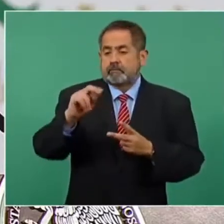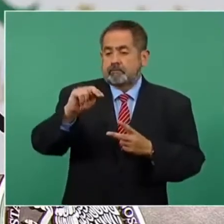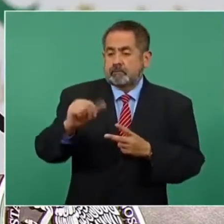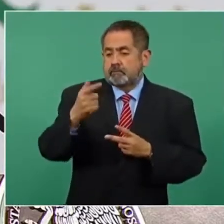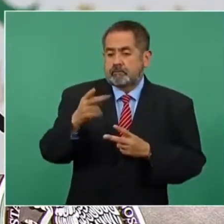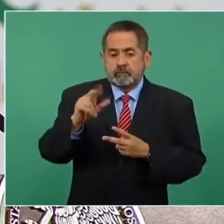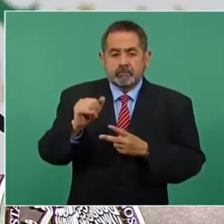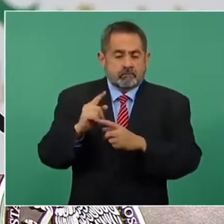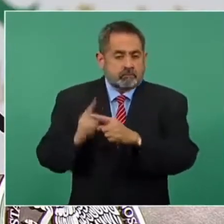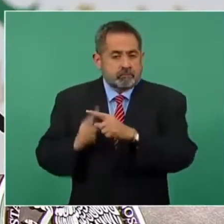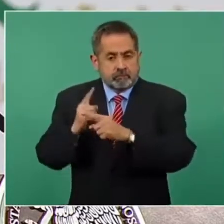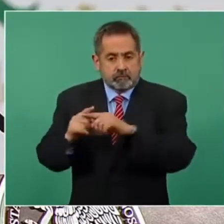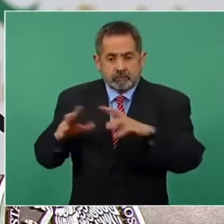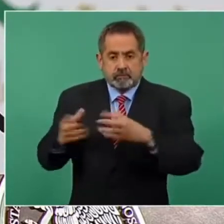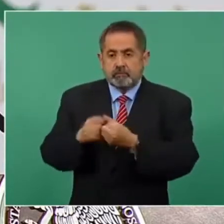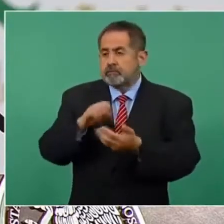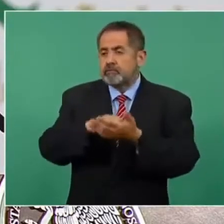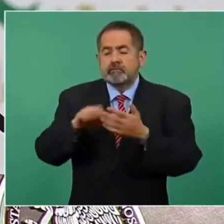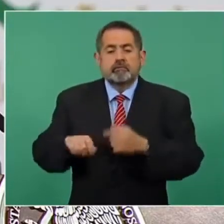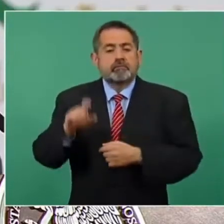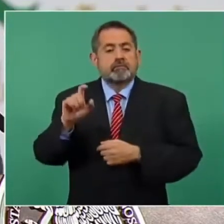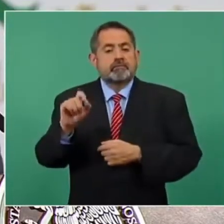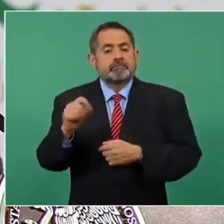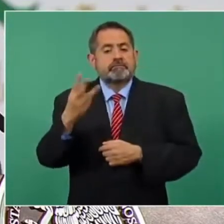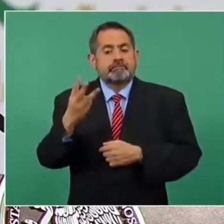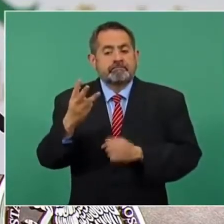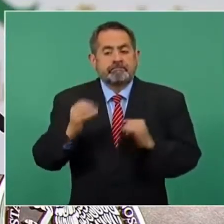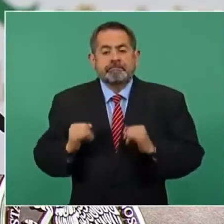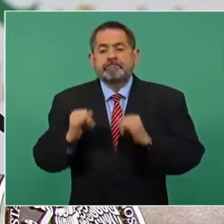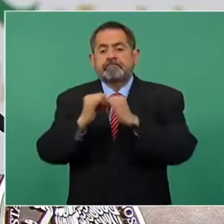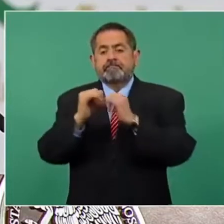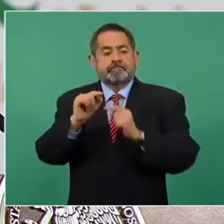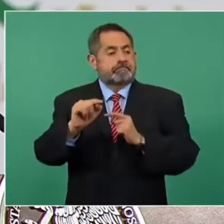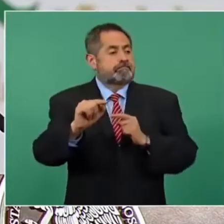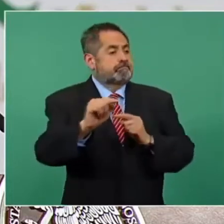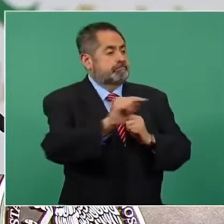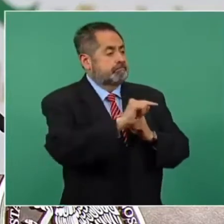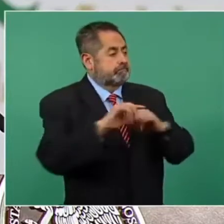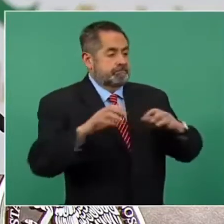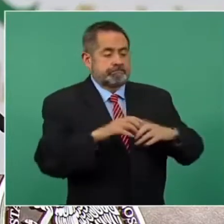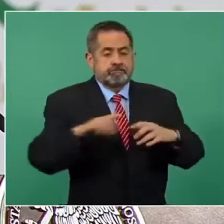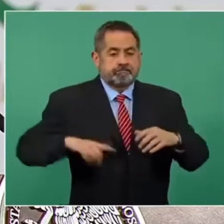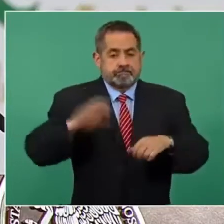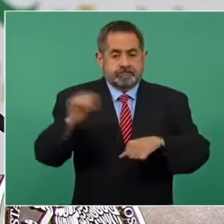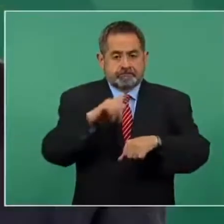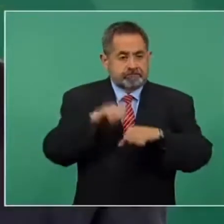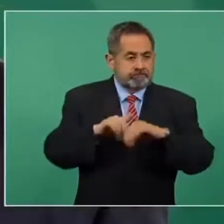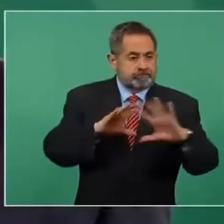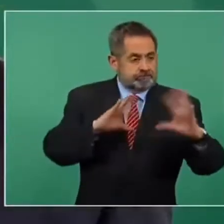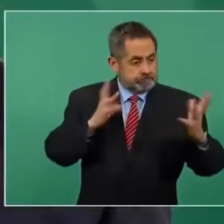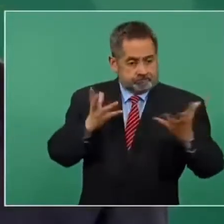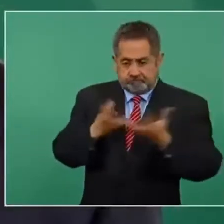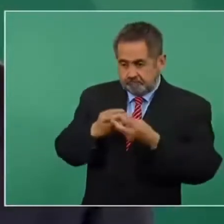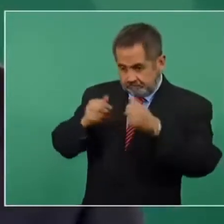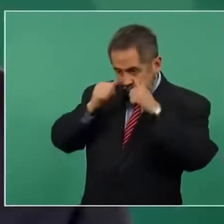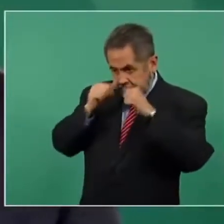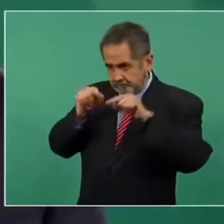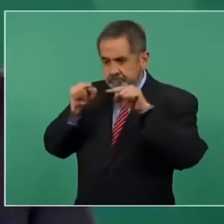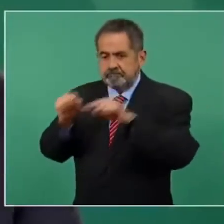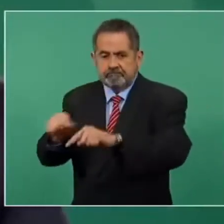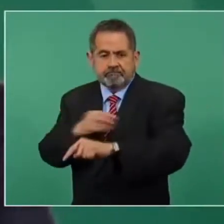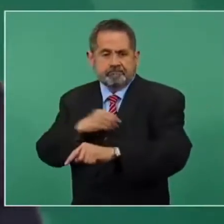porque por lo menos 23 instituciones, dependencias del gobierno federal, concurrimos en el